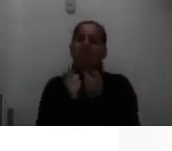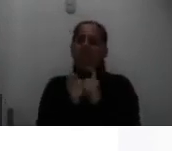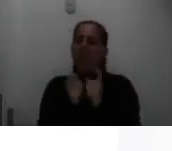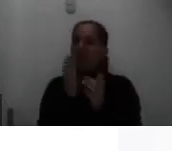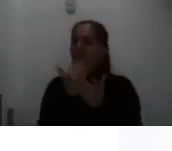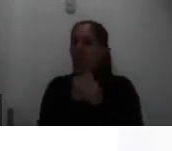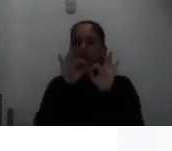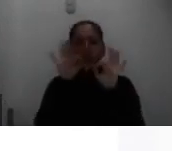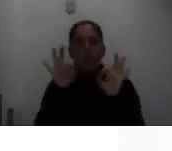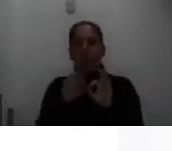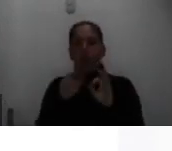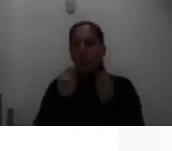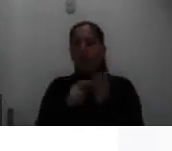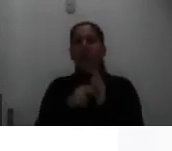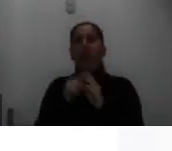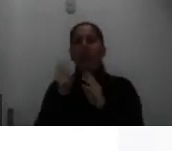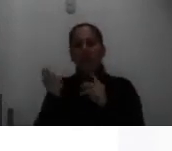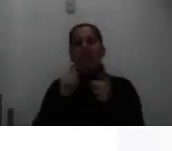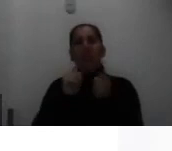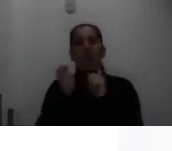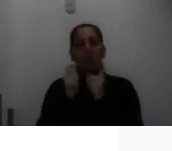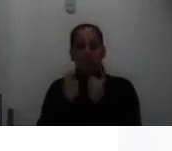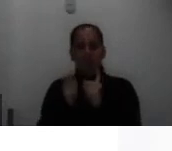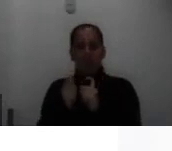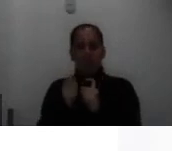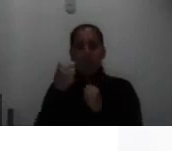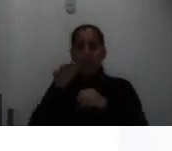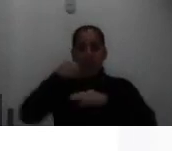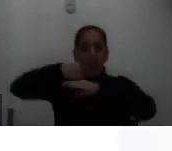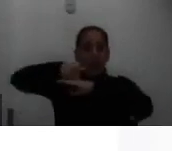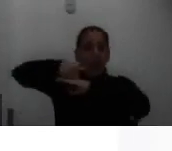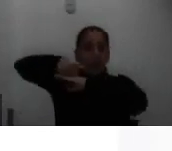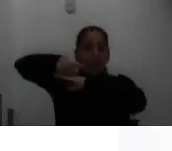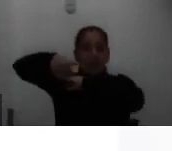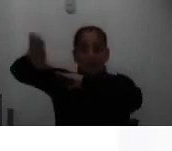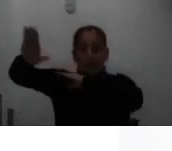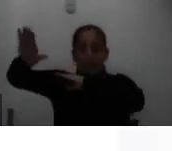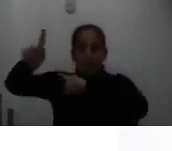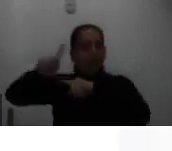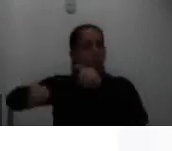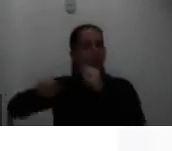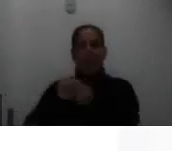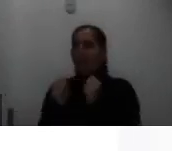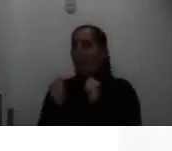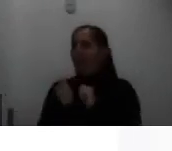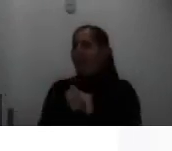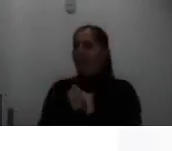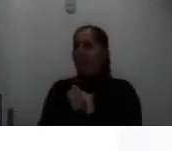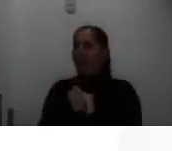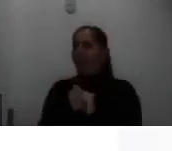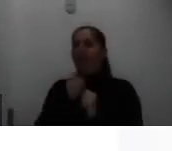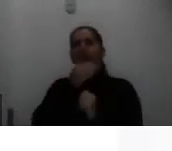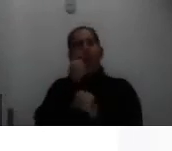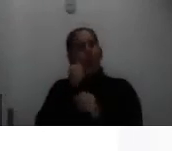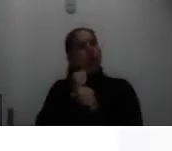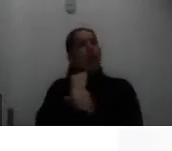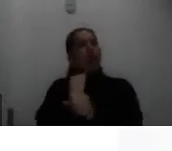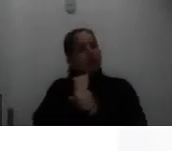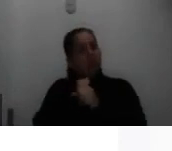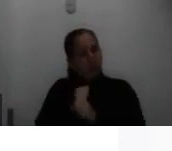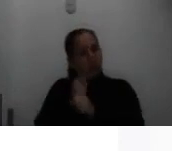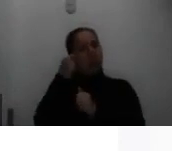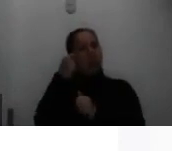el formulario una vez que lo envíen ya esa información no se puede corregir entonces revisen bien llenen con